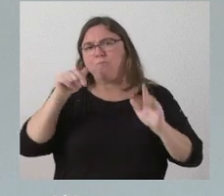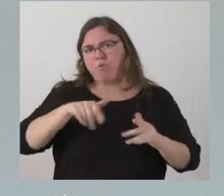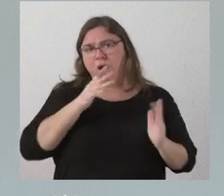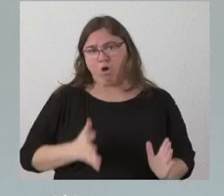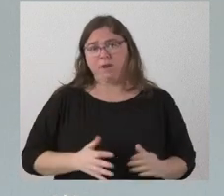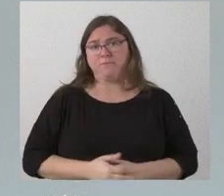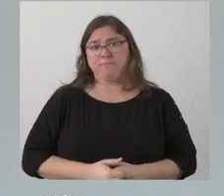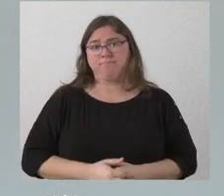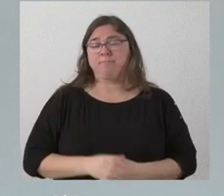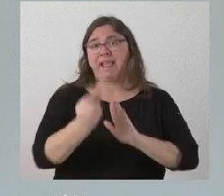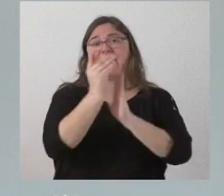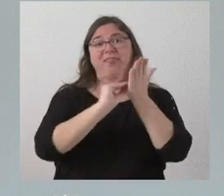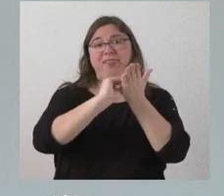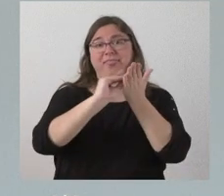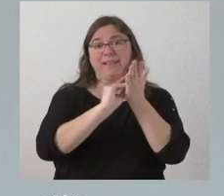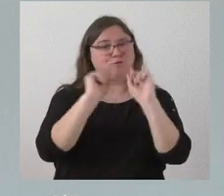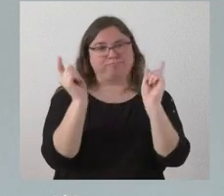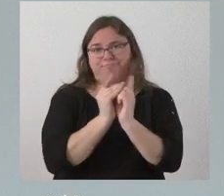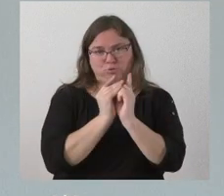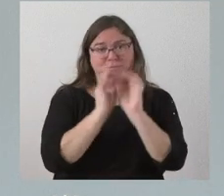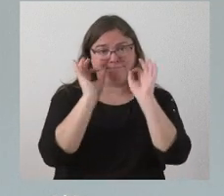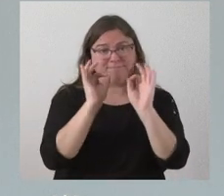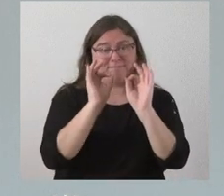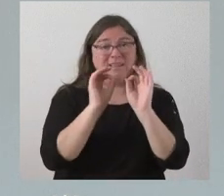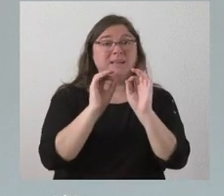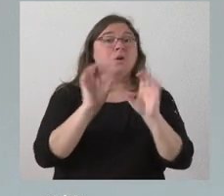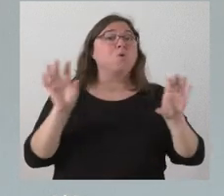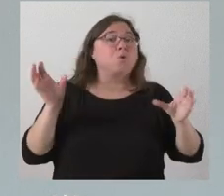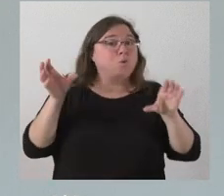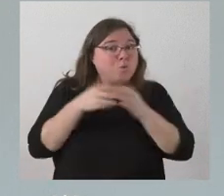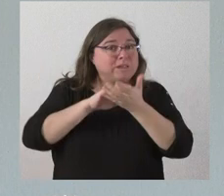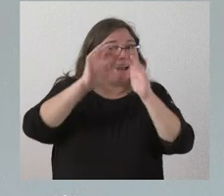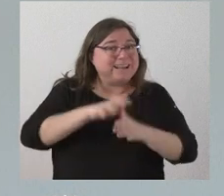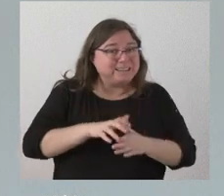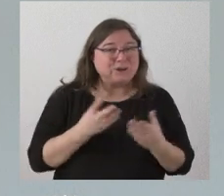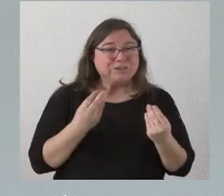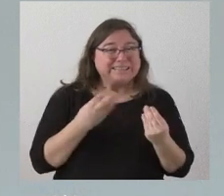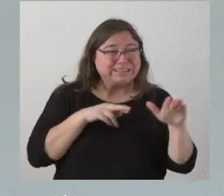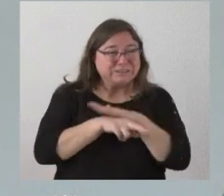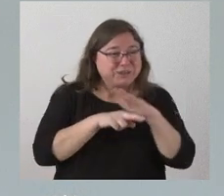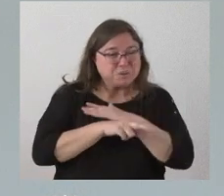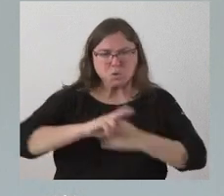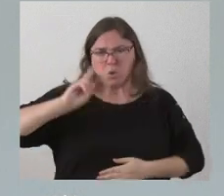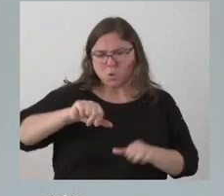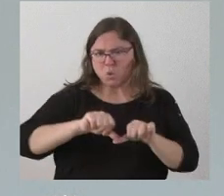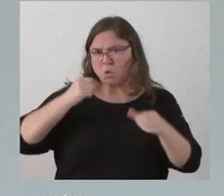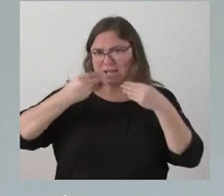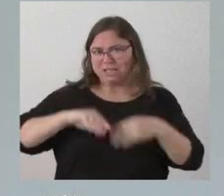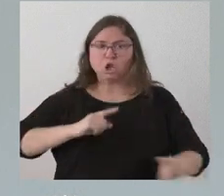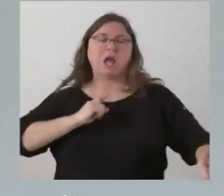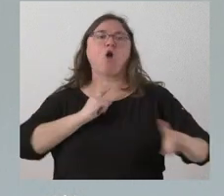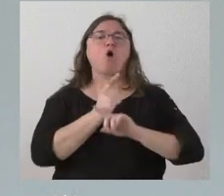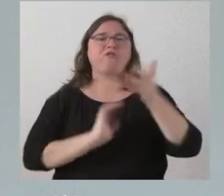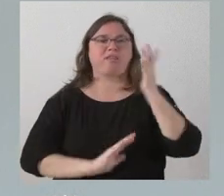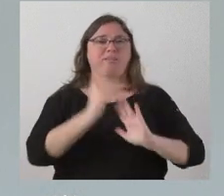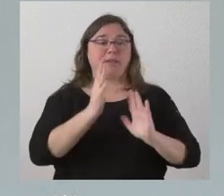esos son los datos que resumen este hecho nunca la Junta de Castilla y León había tenido tantos medios en la lucha contra incendios